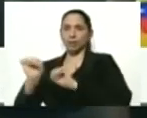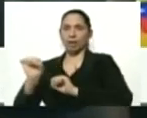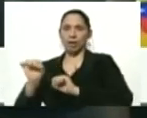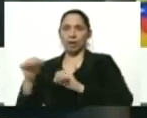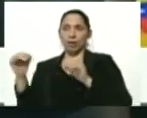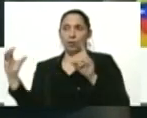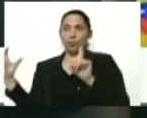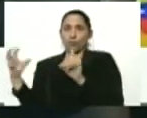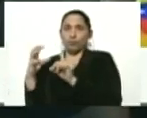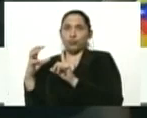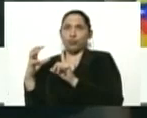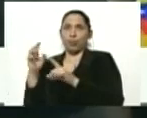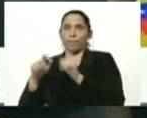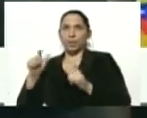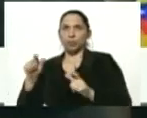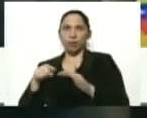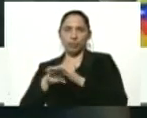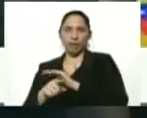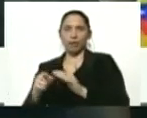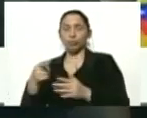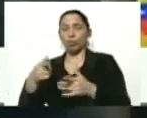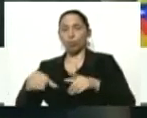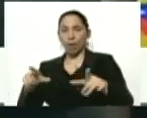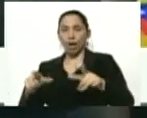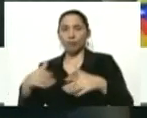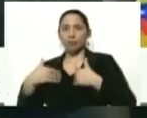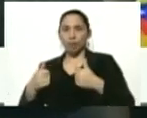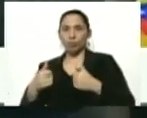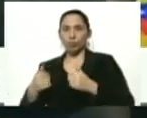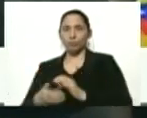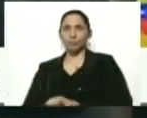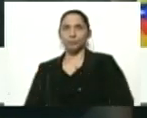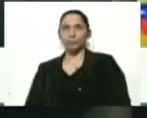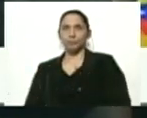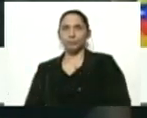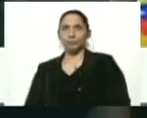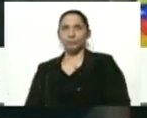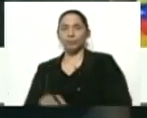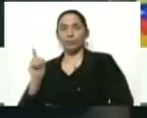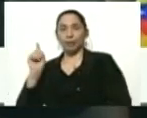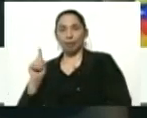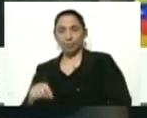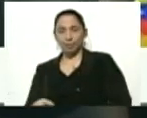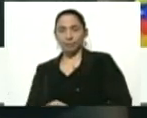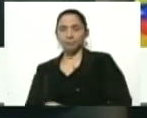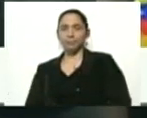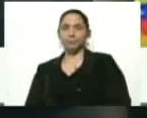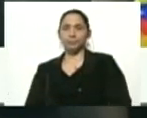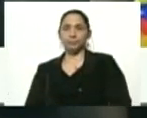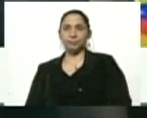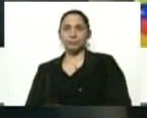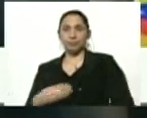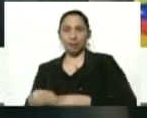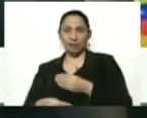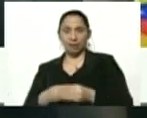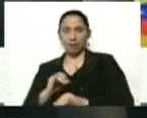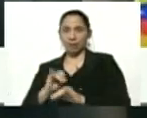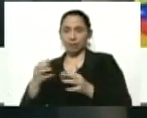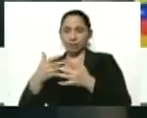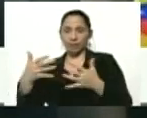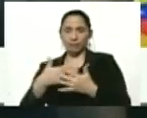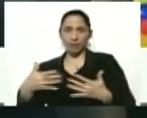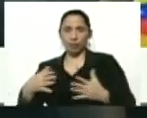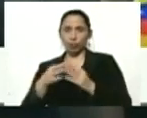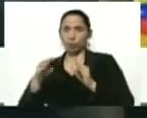aglomeración de personas en los sitios como los establecimientos de salud. Igualmente, hemos propiciado y así va a estar escrito todas estas